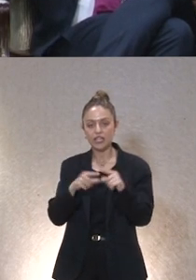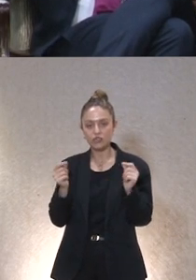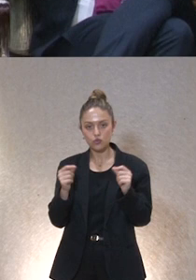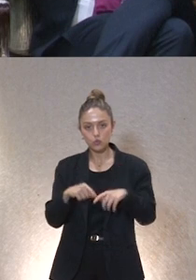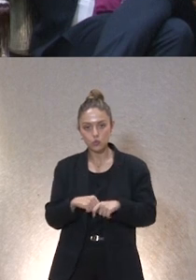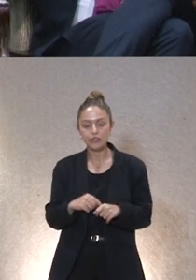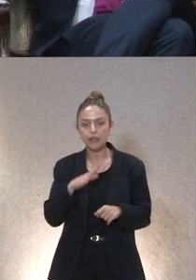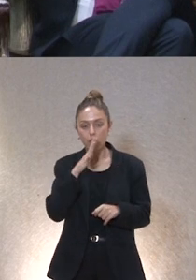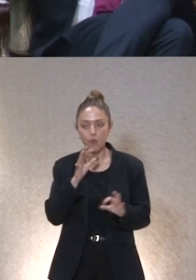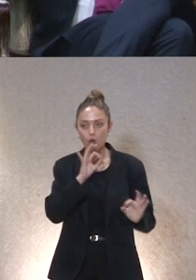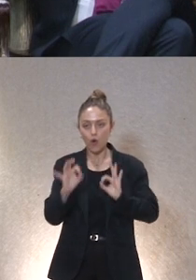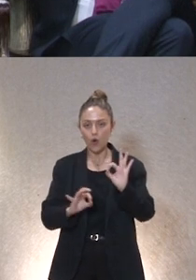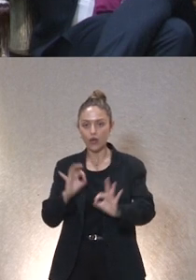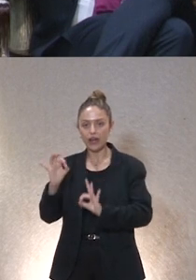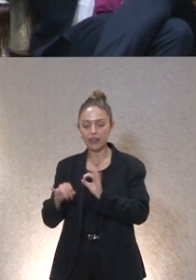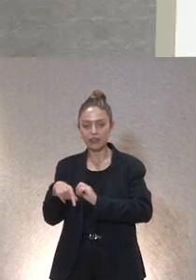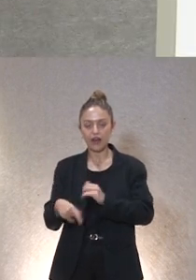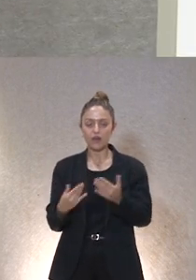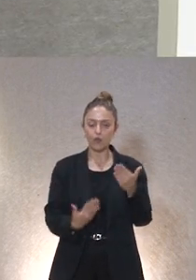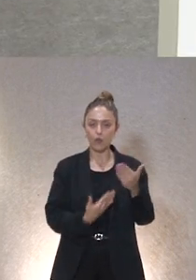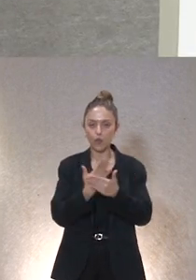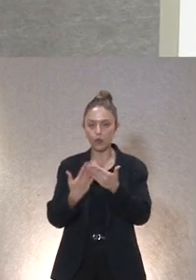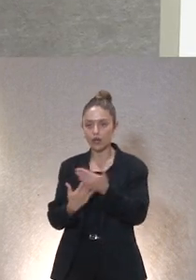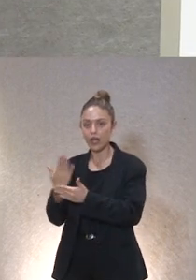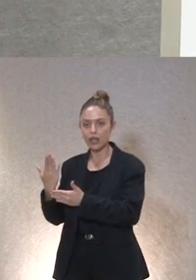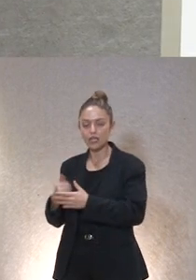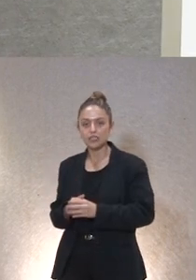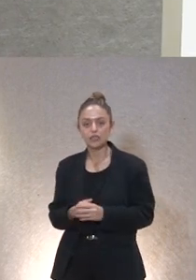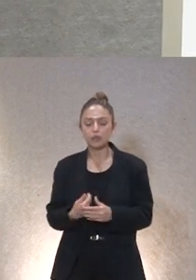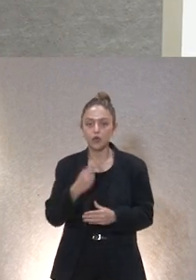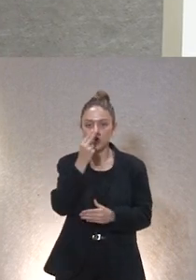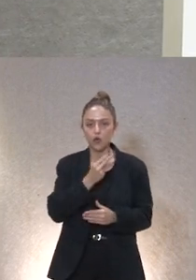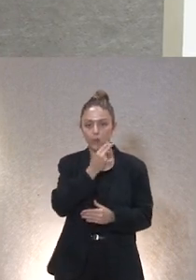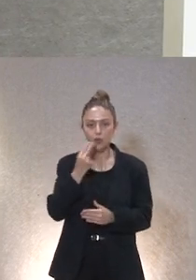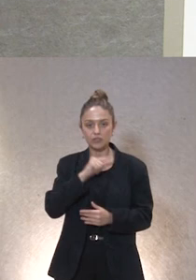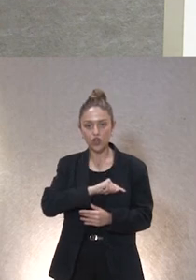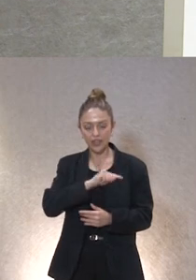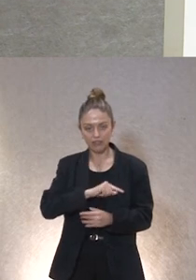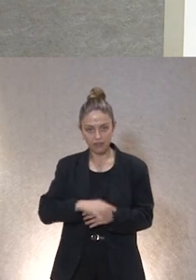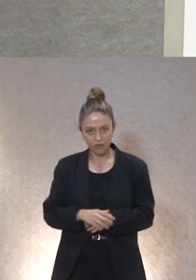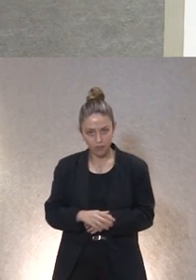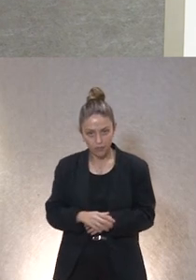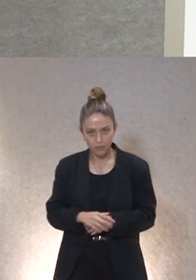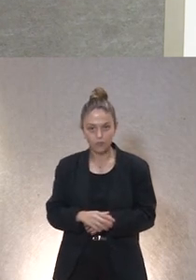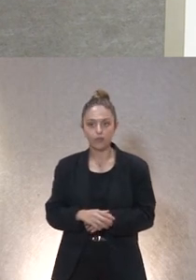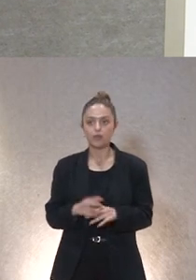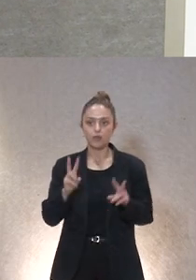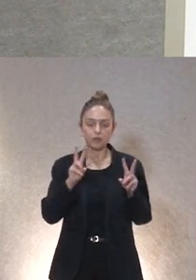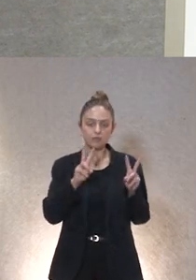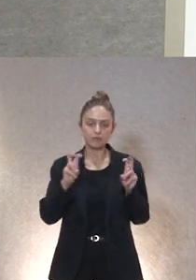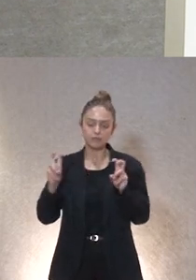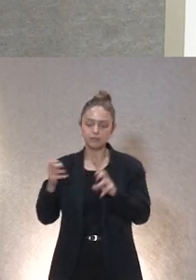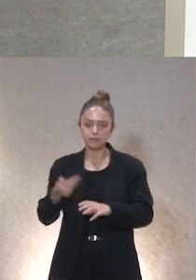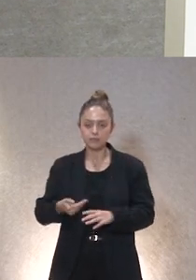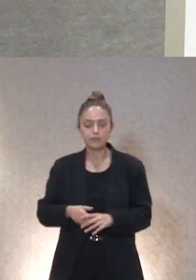por haber organizado estas jornadas y por la demostración de su compromiso ético para darle unas vueltas a ese tema a la ética